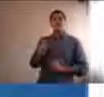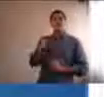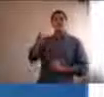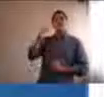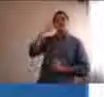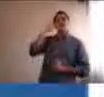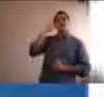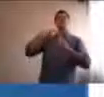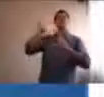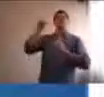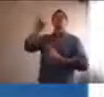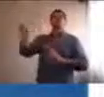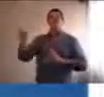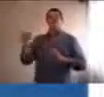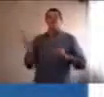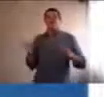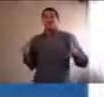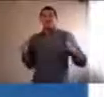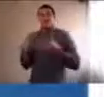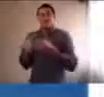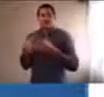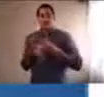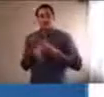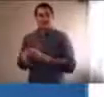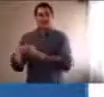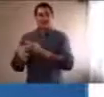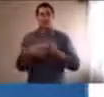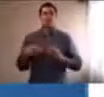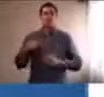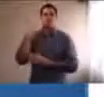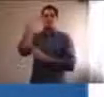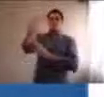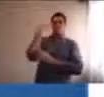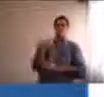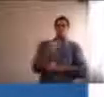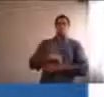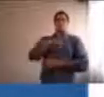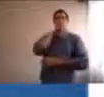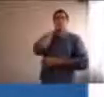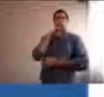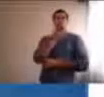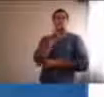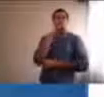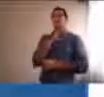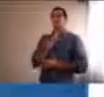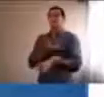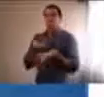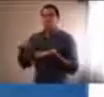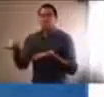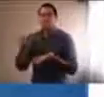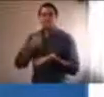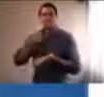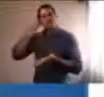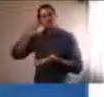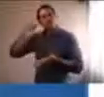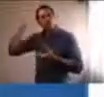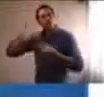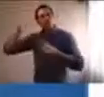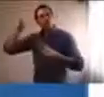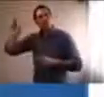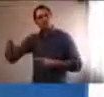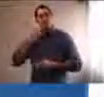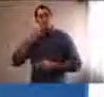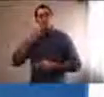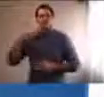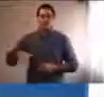equipo, de aprender a descentrarse, de poder escuchar al otro como algo valioso, y también poder expresar sus propias